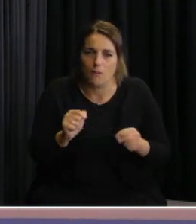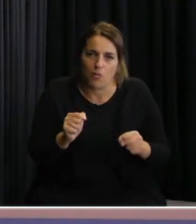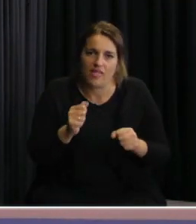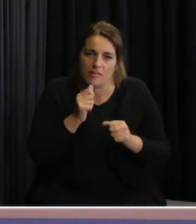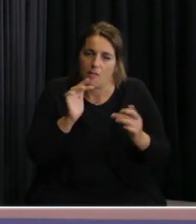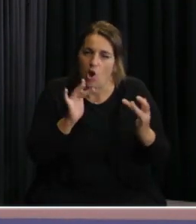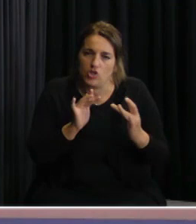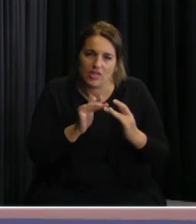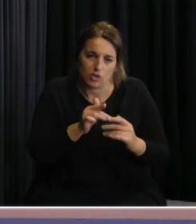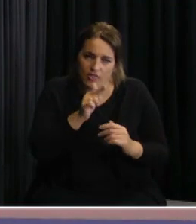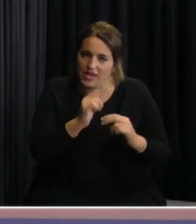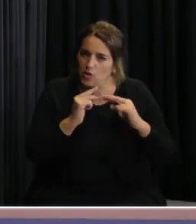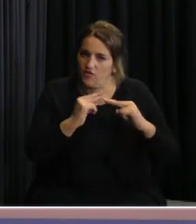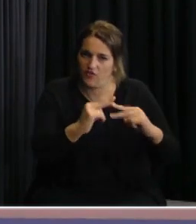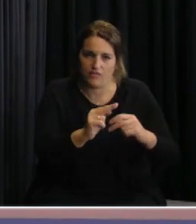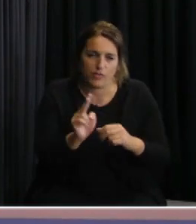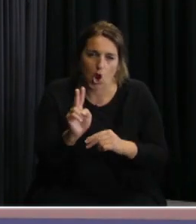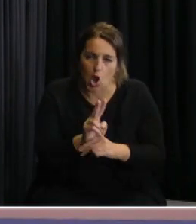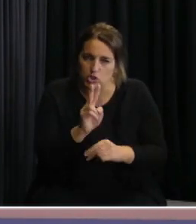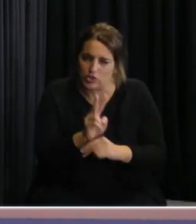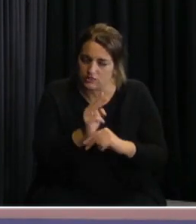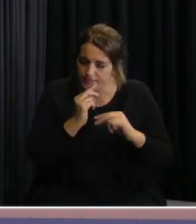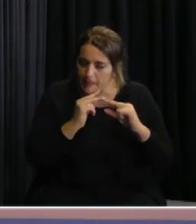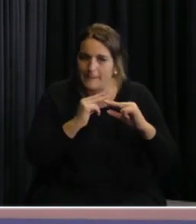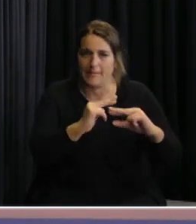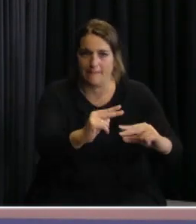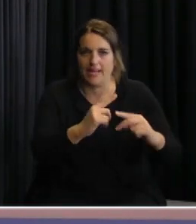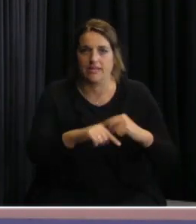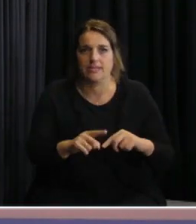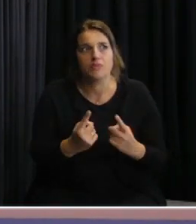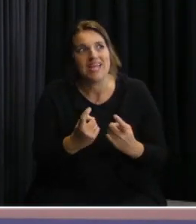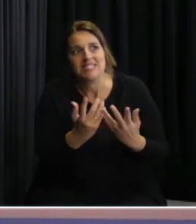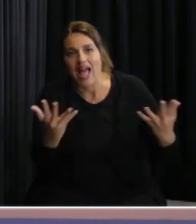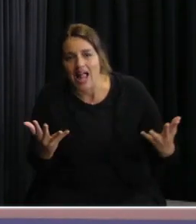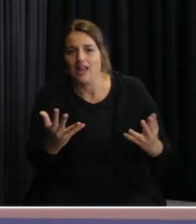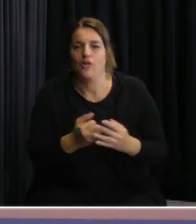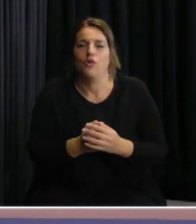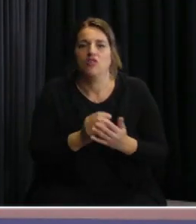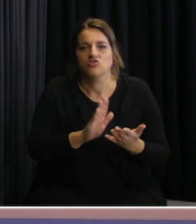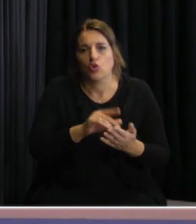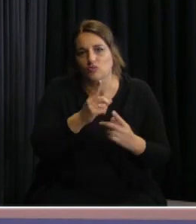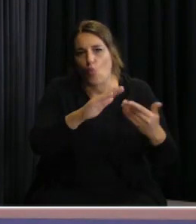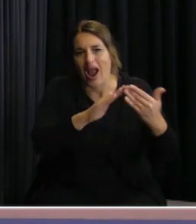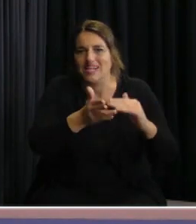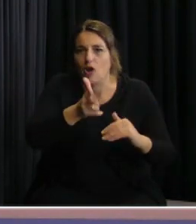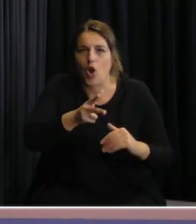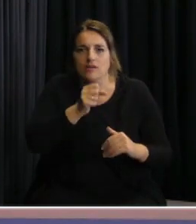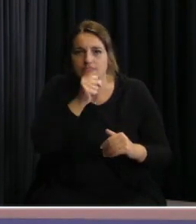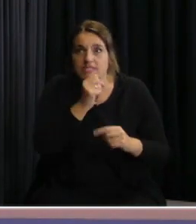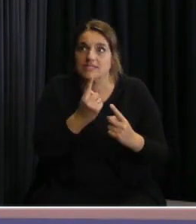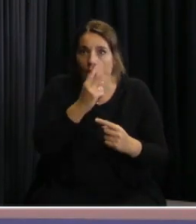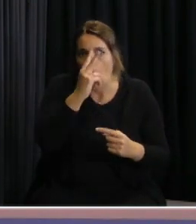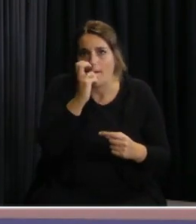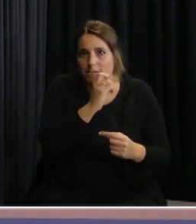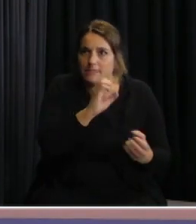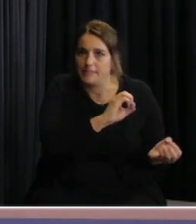permanente, de monitoreo permanente. Y cuando necesita alguno de ellos ser internado, que vaya al